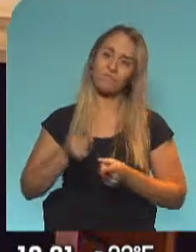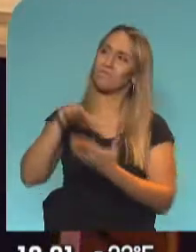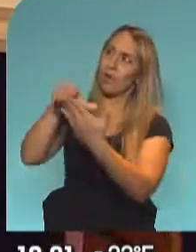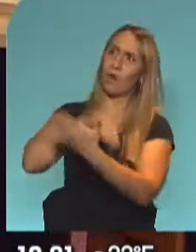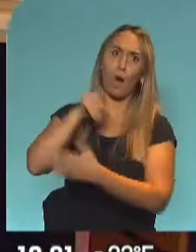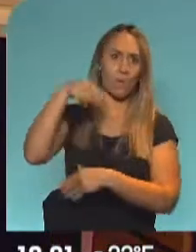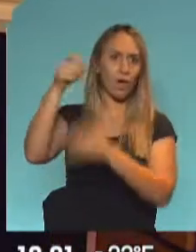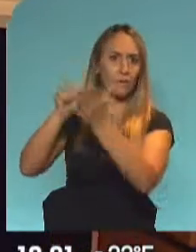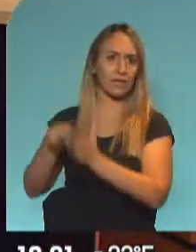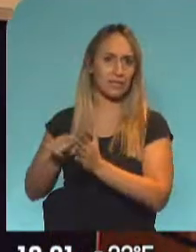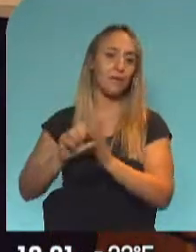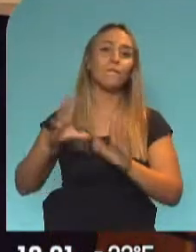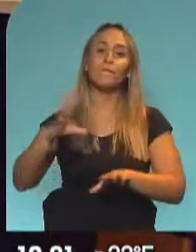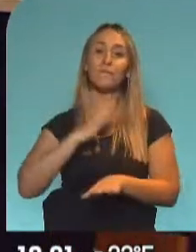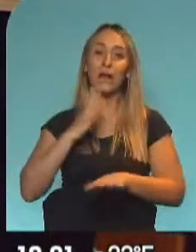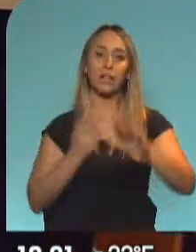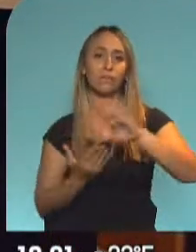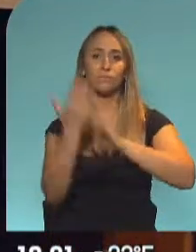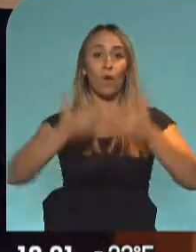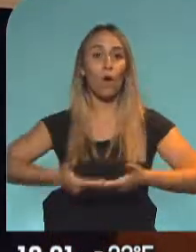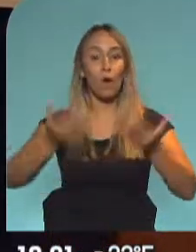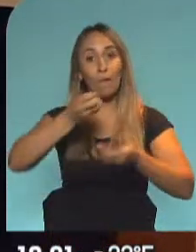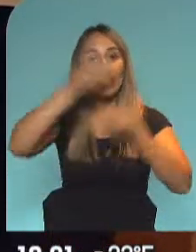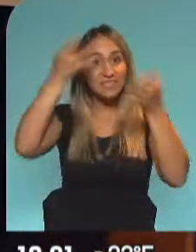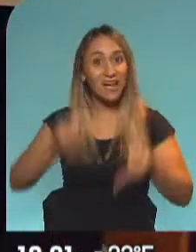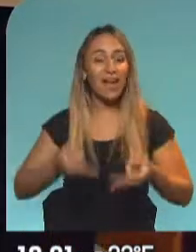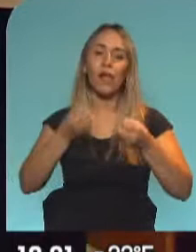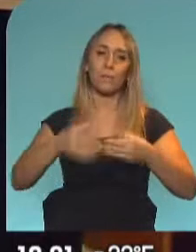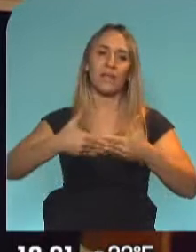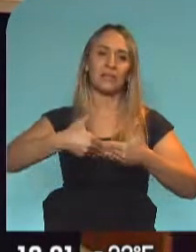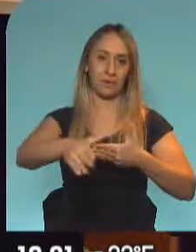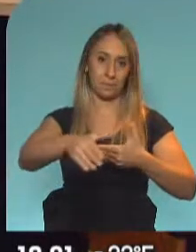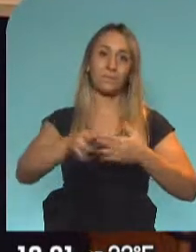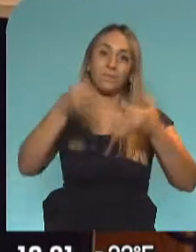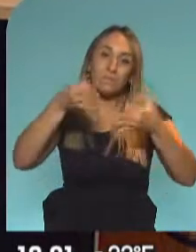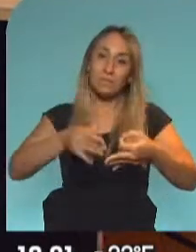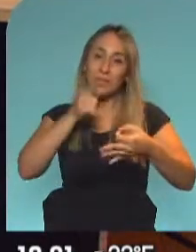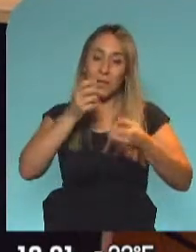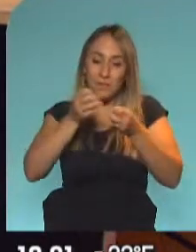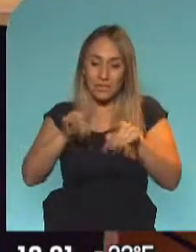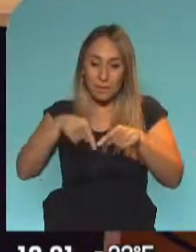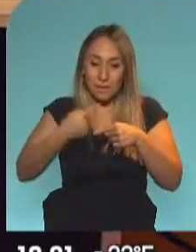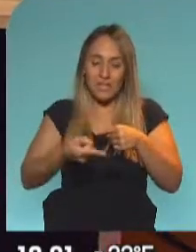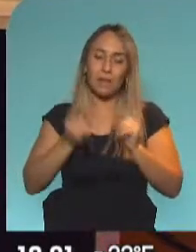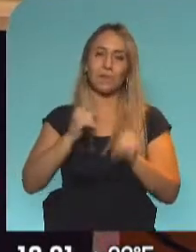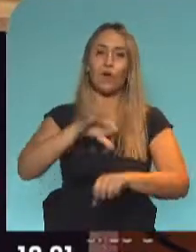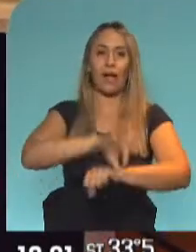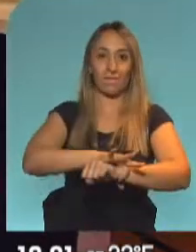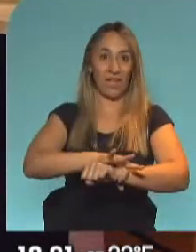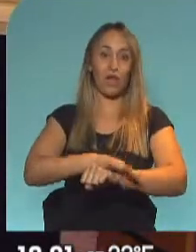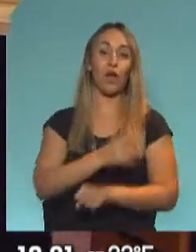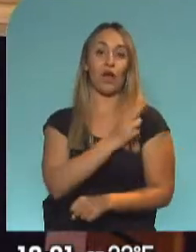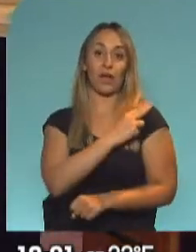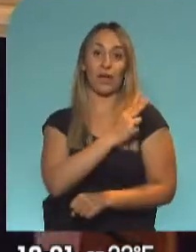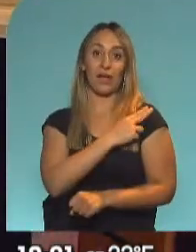partir de que salga en el boletín oficial ya comenzaría a regir. Y será mañana, según lo que dijo hoy Santiago Cafiero, el jefe de gabinete. Pero en